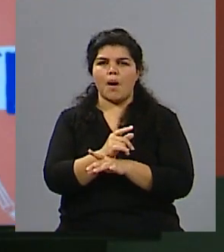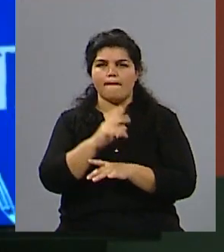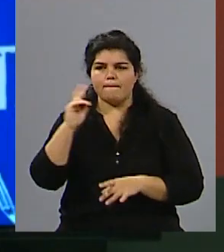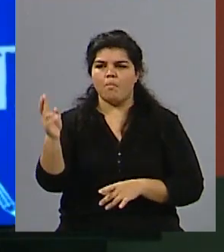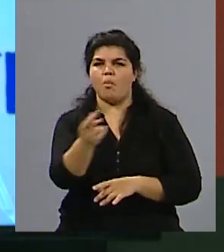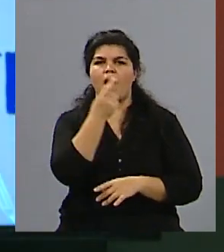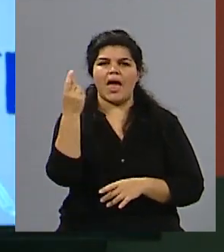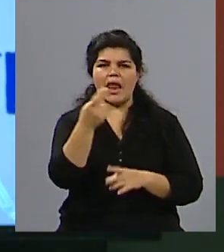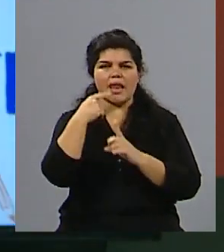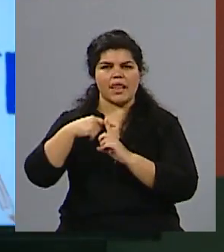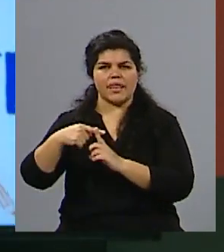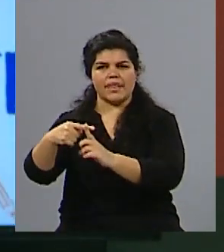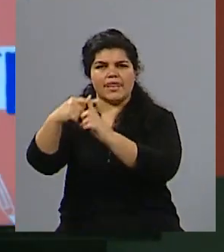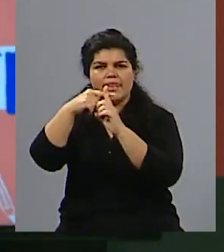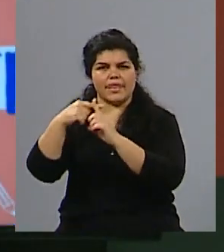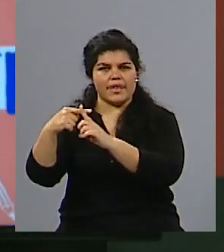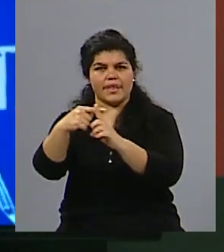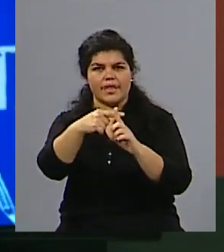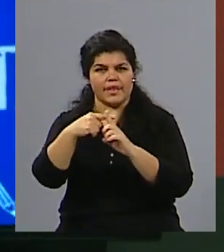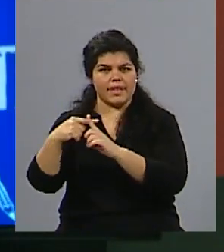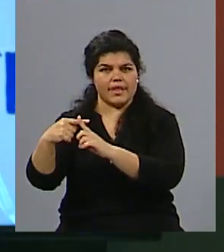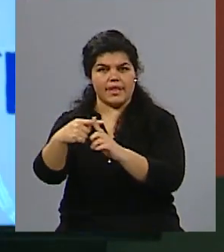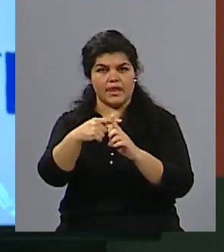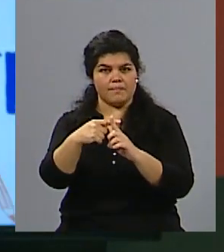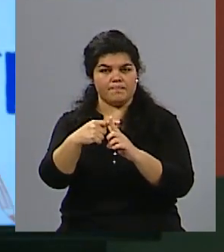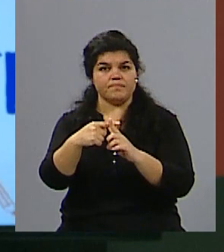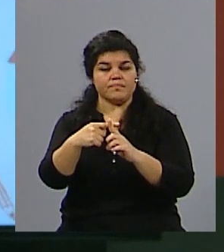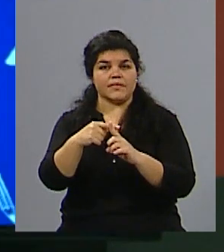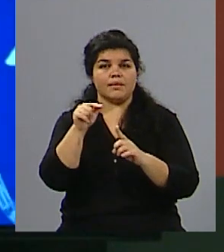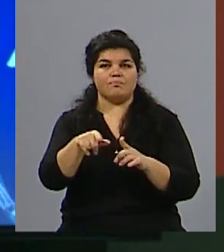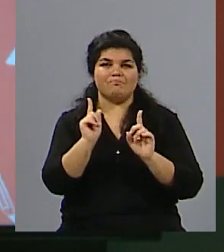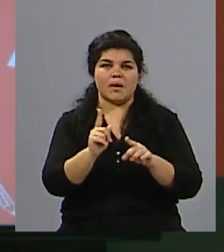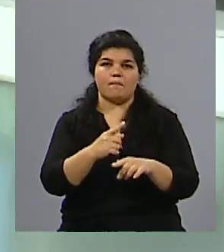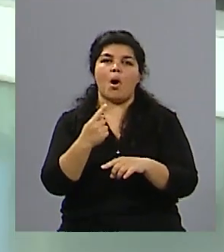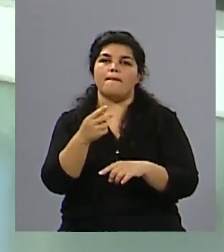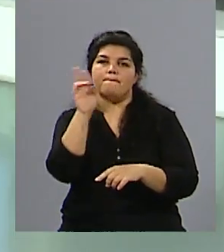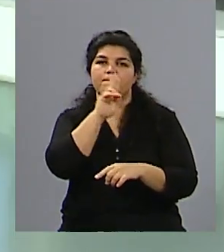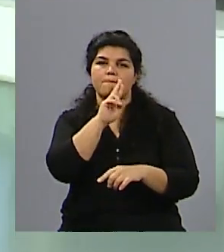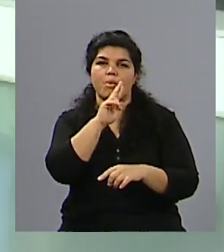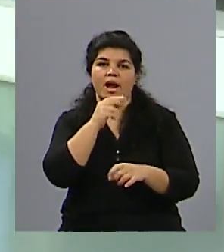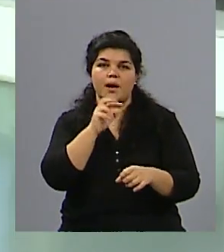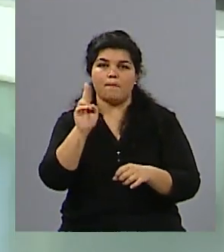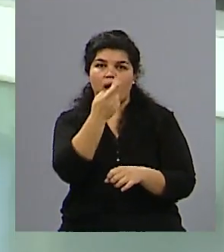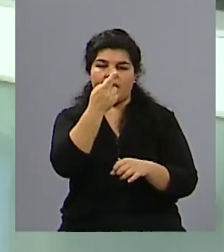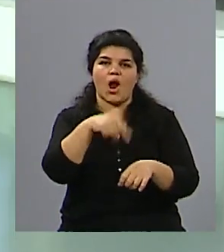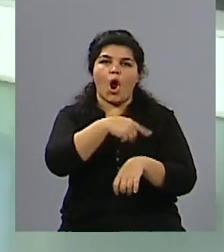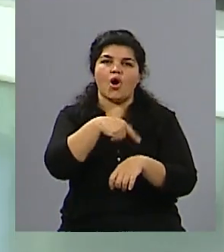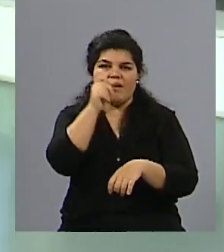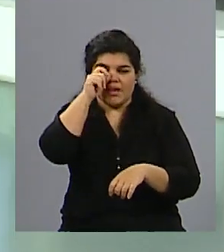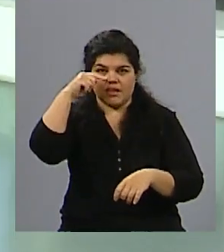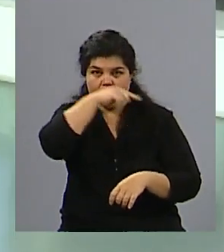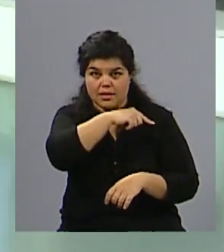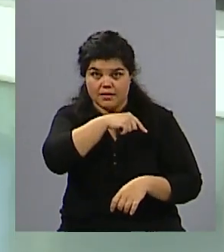muertes que siguen sucediendo, los femicidios, decíamos, una mujer cada 27 horas. Bueno, nos vamos a ir a la pausa. ¿Te parece, Laura?